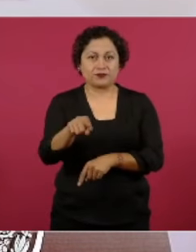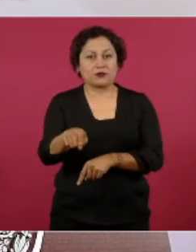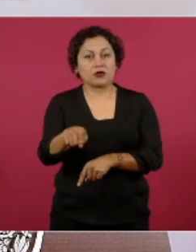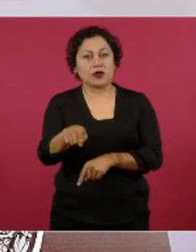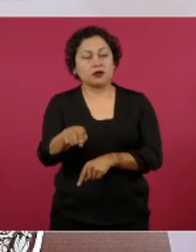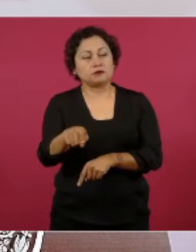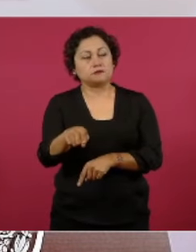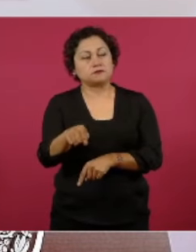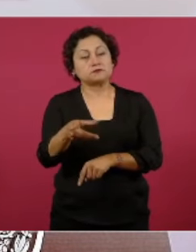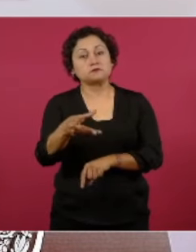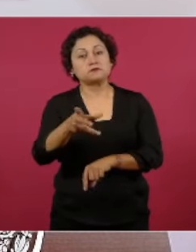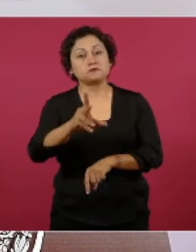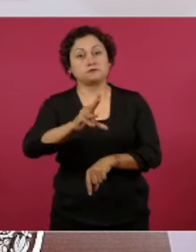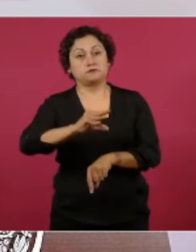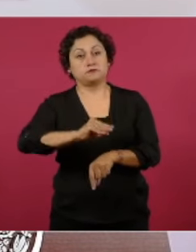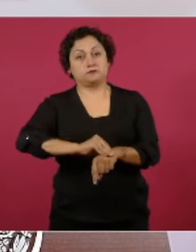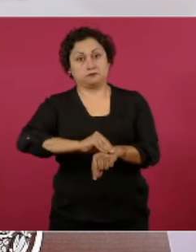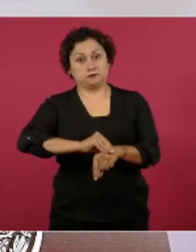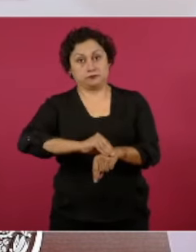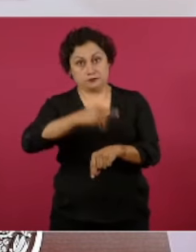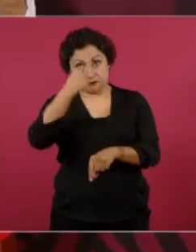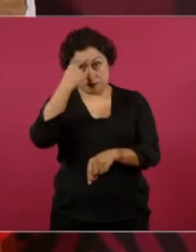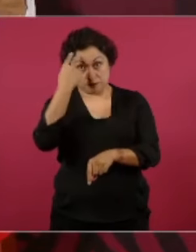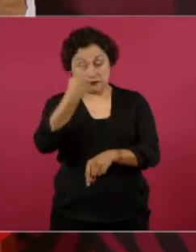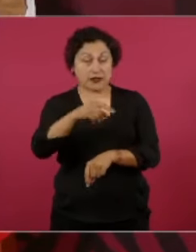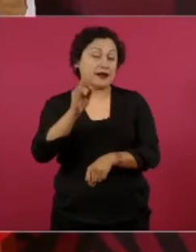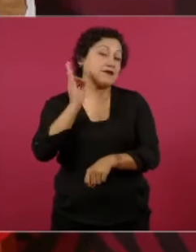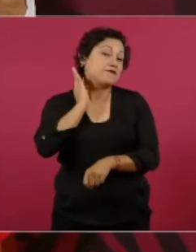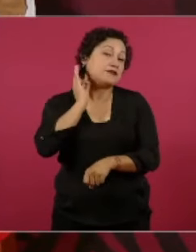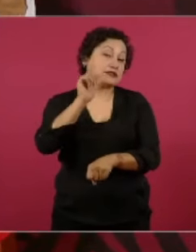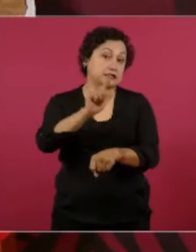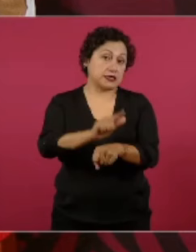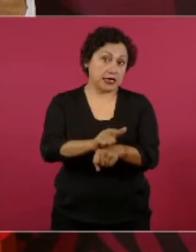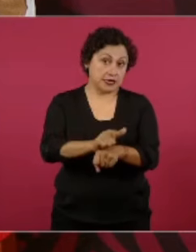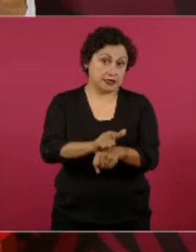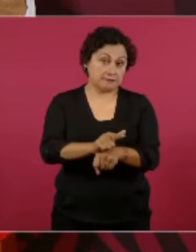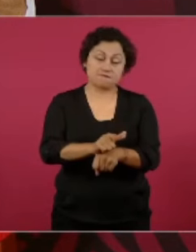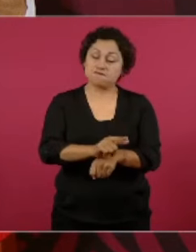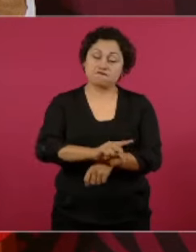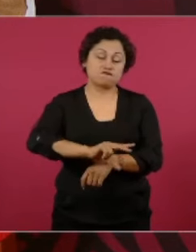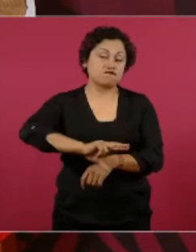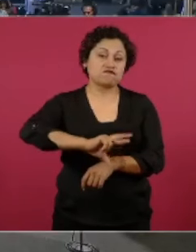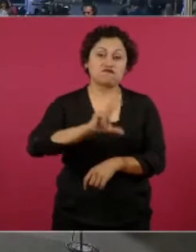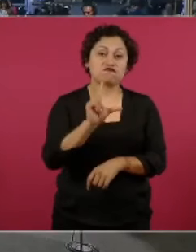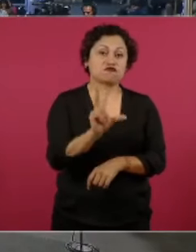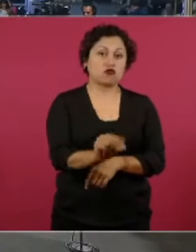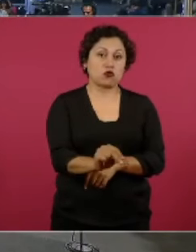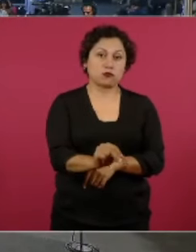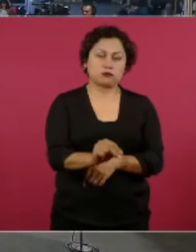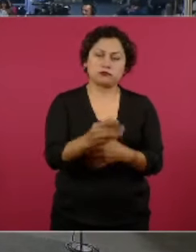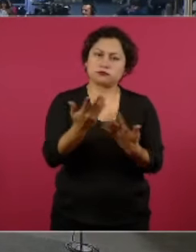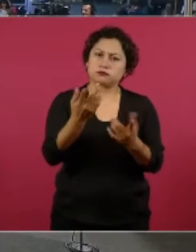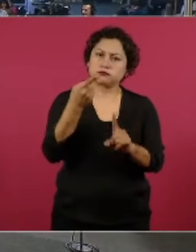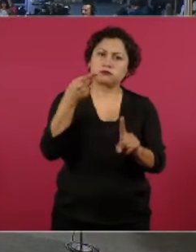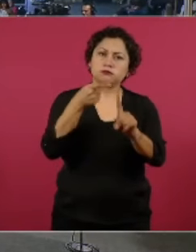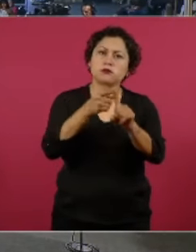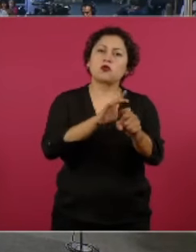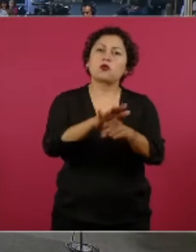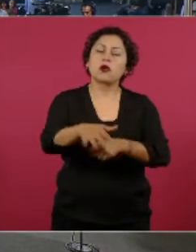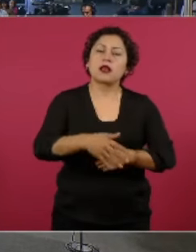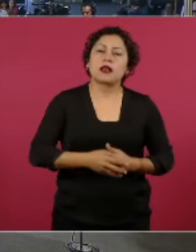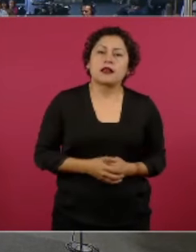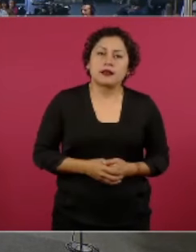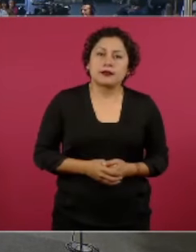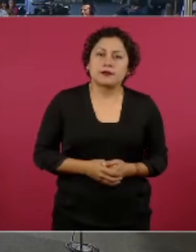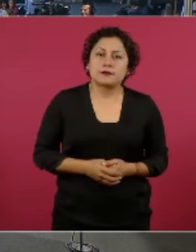fiscalía la autorización para aprenderlo, no